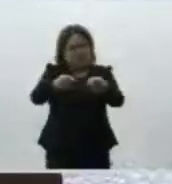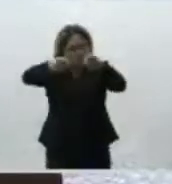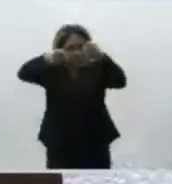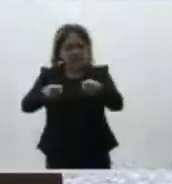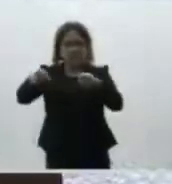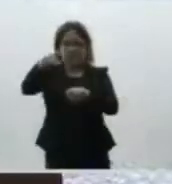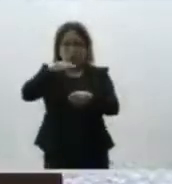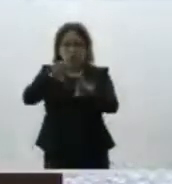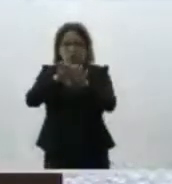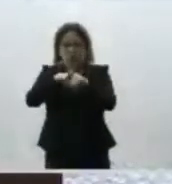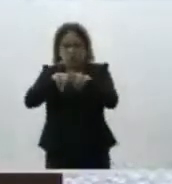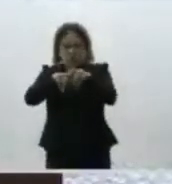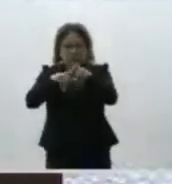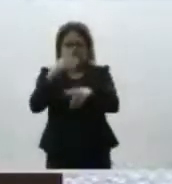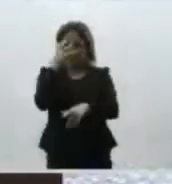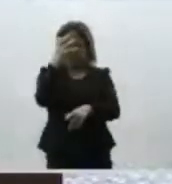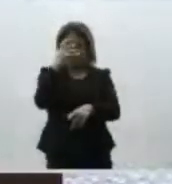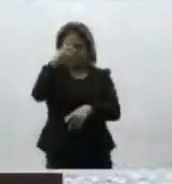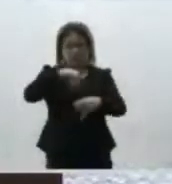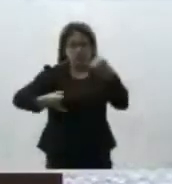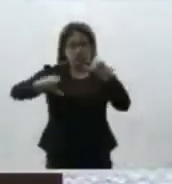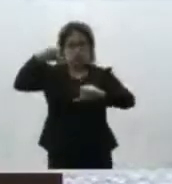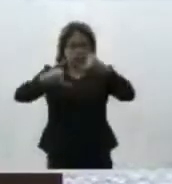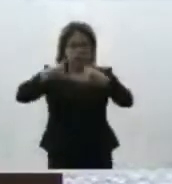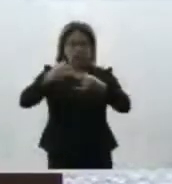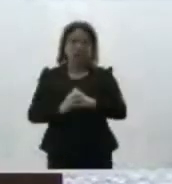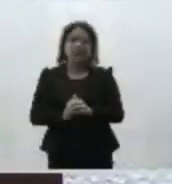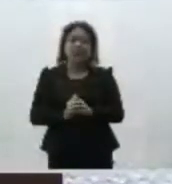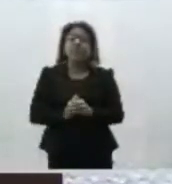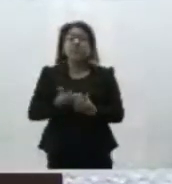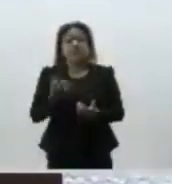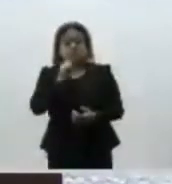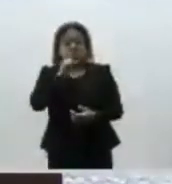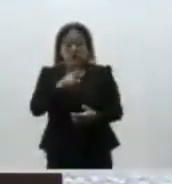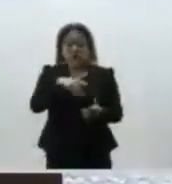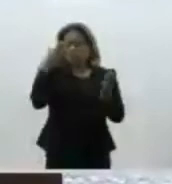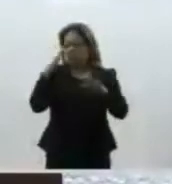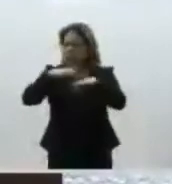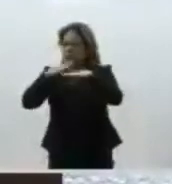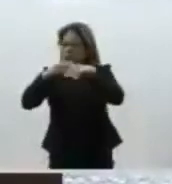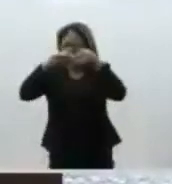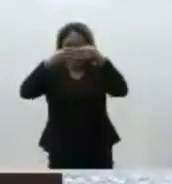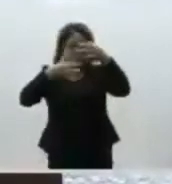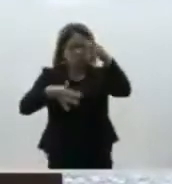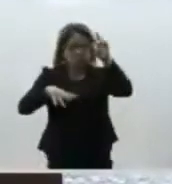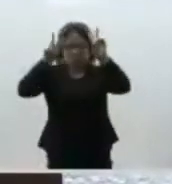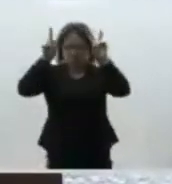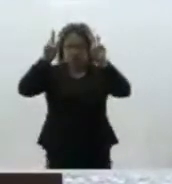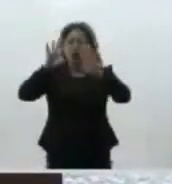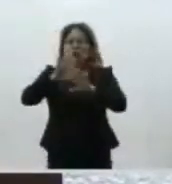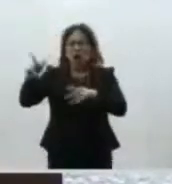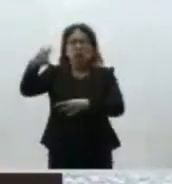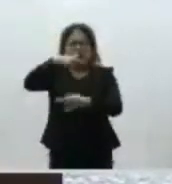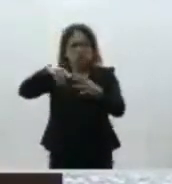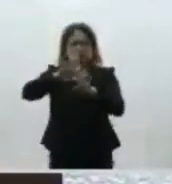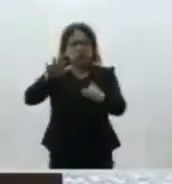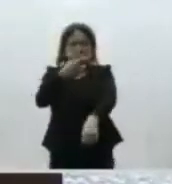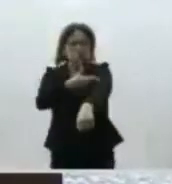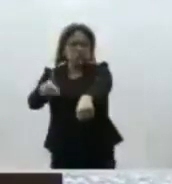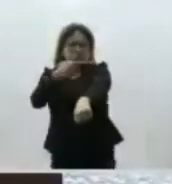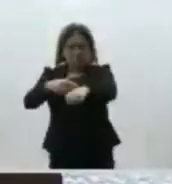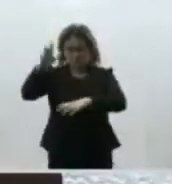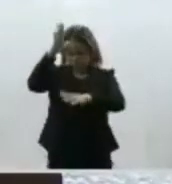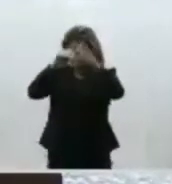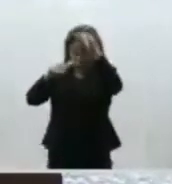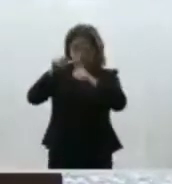y certeza jurídica. Entre otros temas también hemos resuelto recientemente